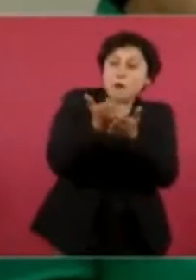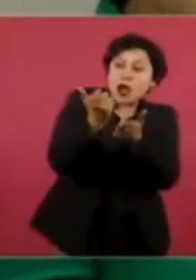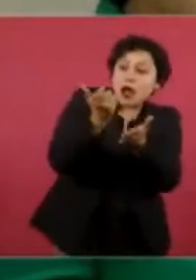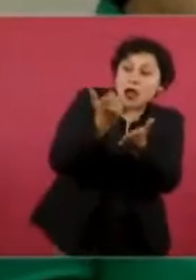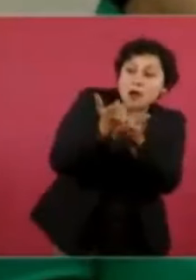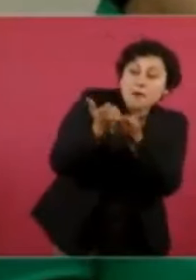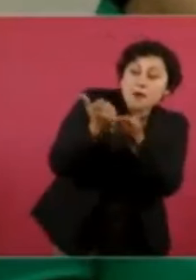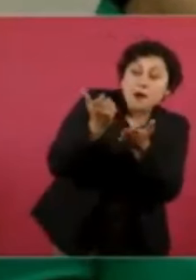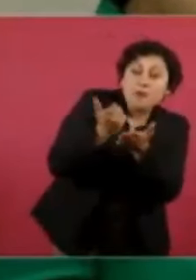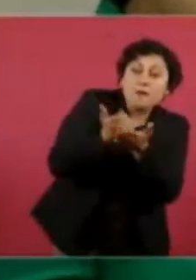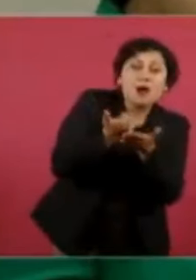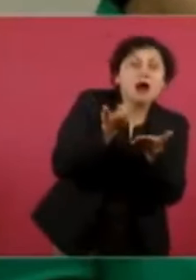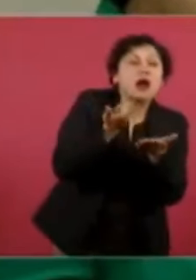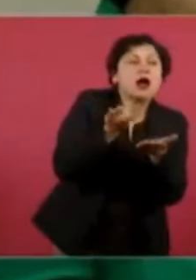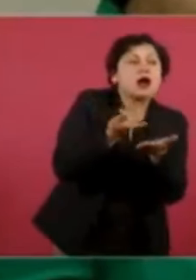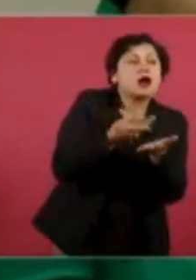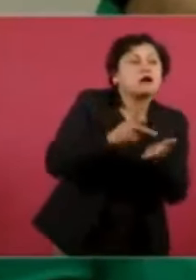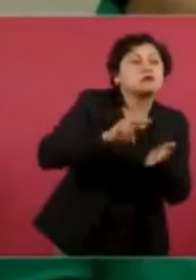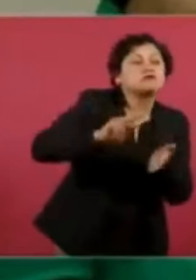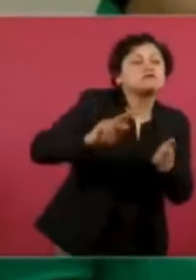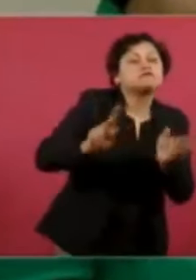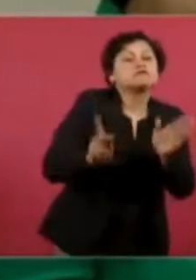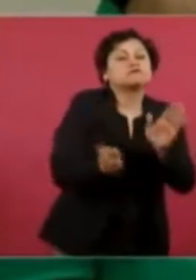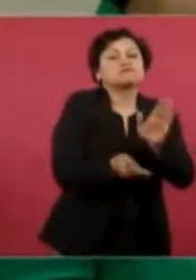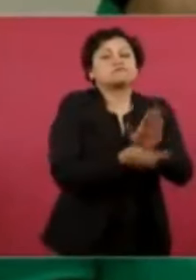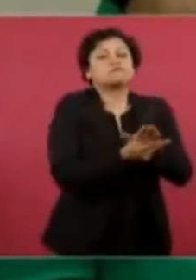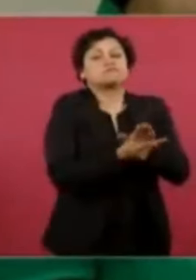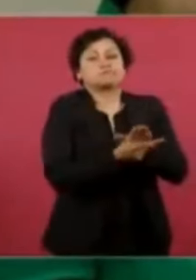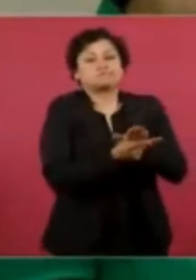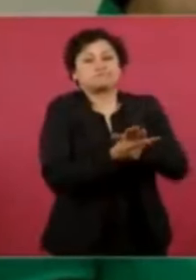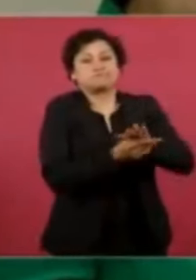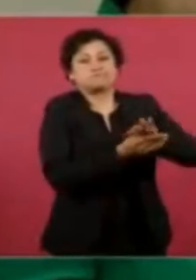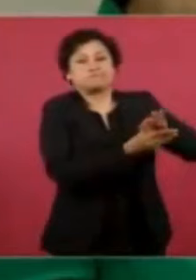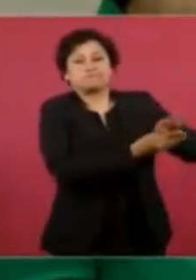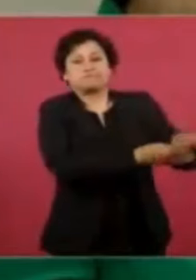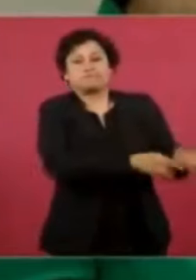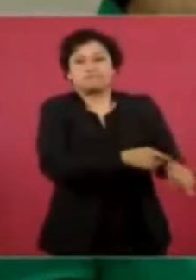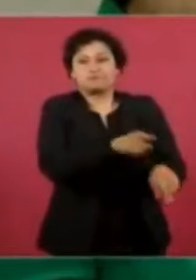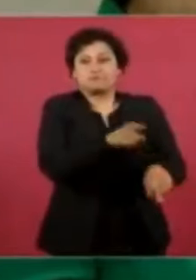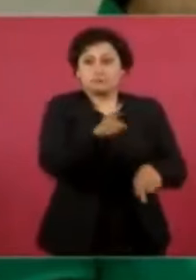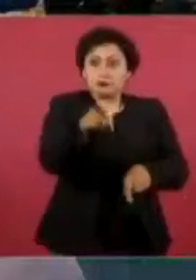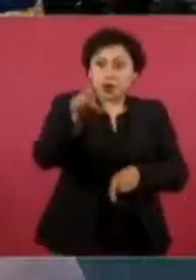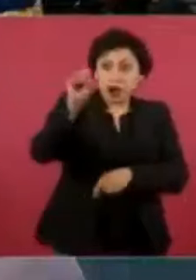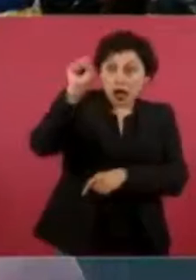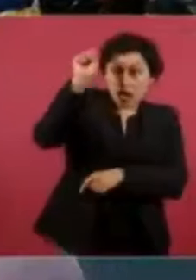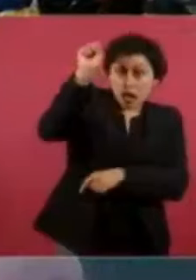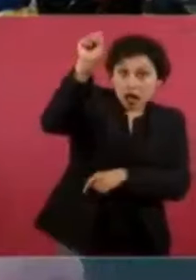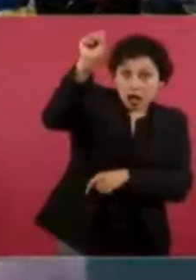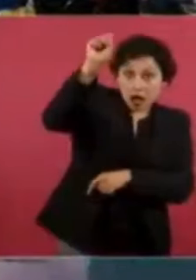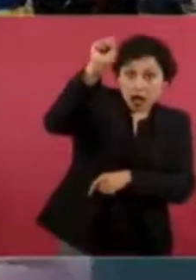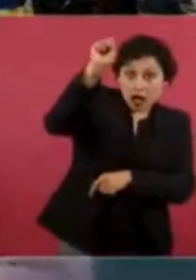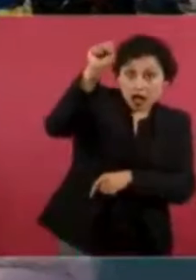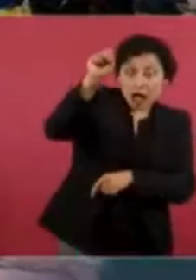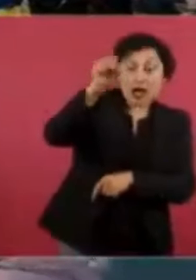delincuente peña el genocida calderón puta el anélido habría estallado les habría dicho de